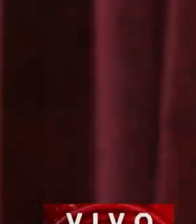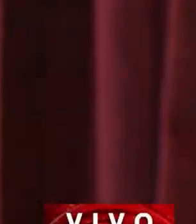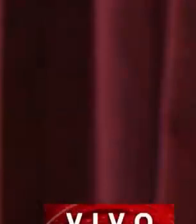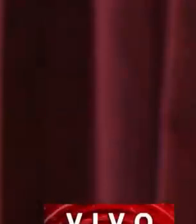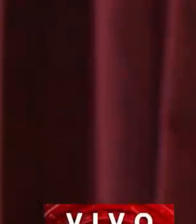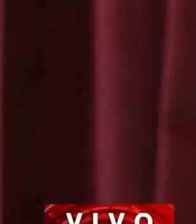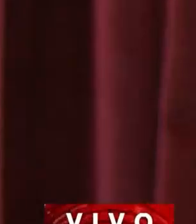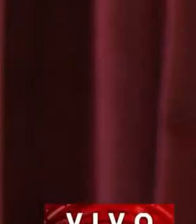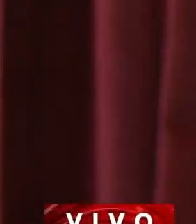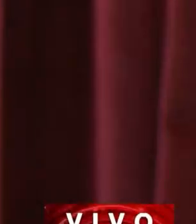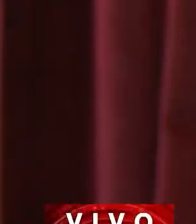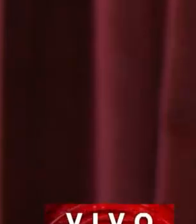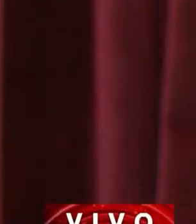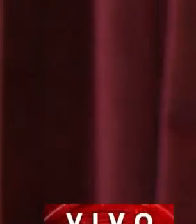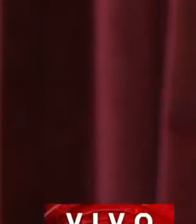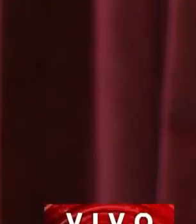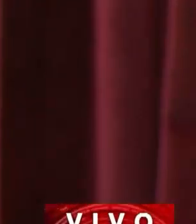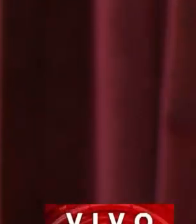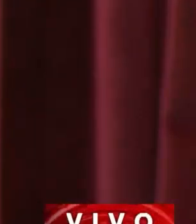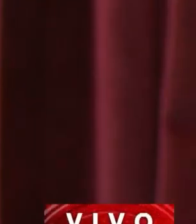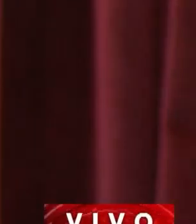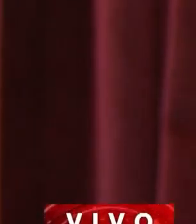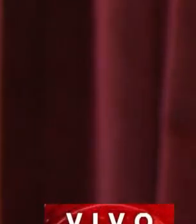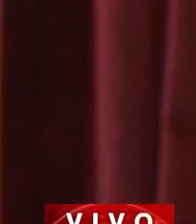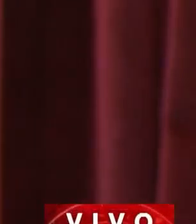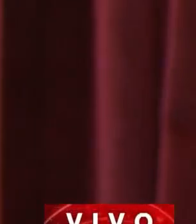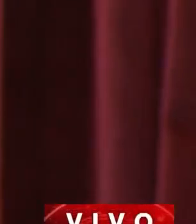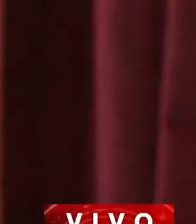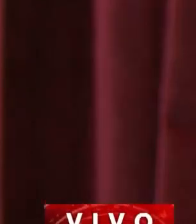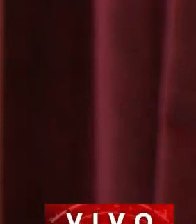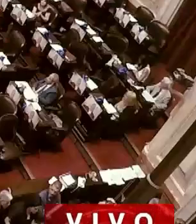En uso de la palabra, el diputado Nicolás del Caño.